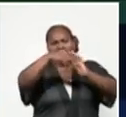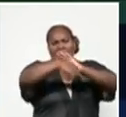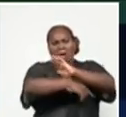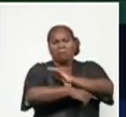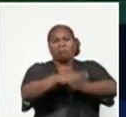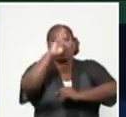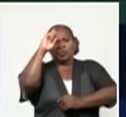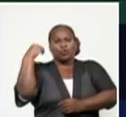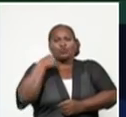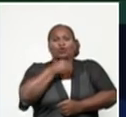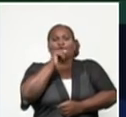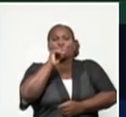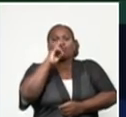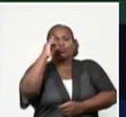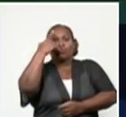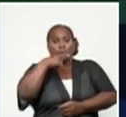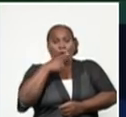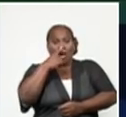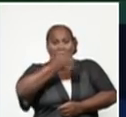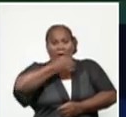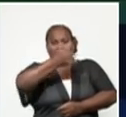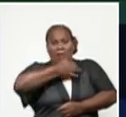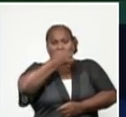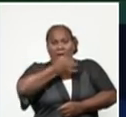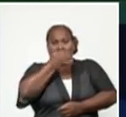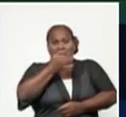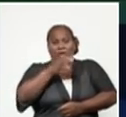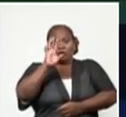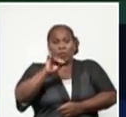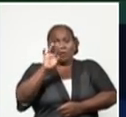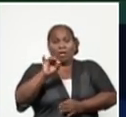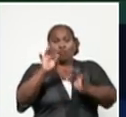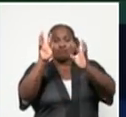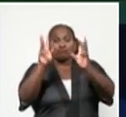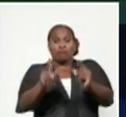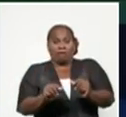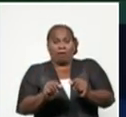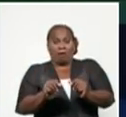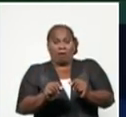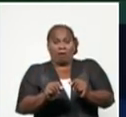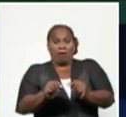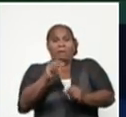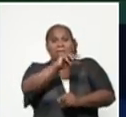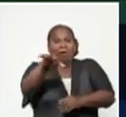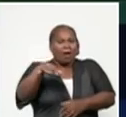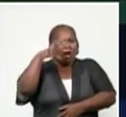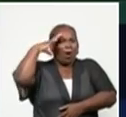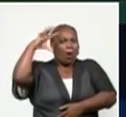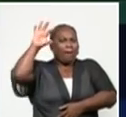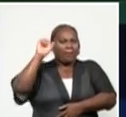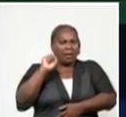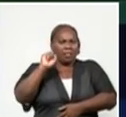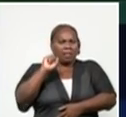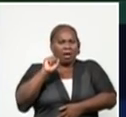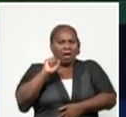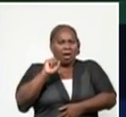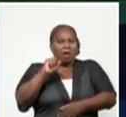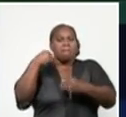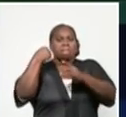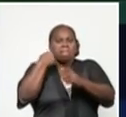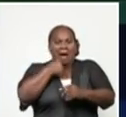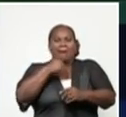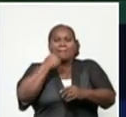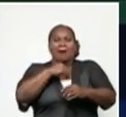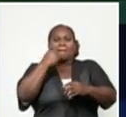ampliará sobre este asunto. Pero me refiero solo a las cifras para que entendamos que seguimos aportando un número considerable de casos, aunque